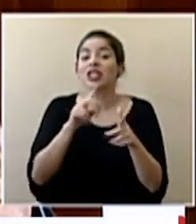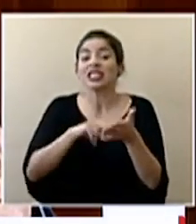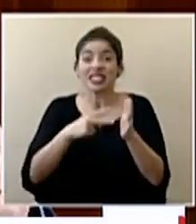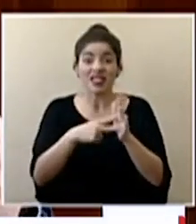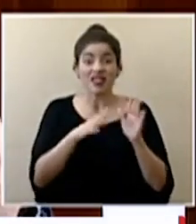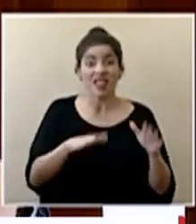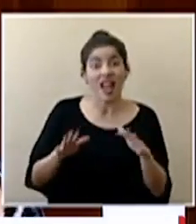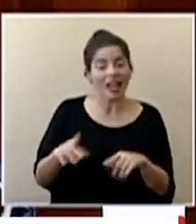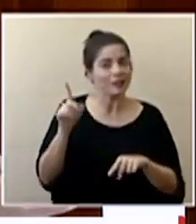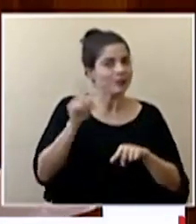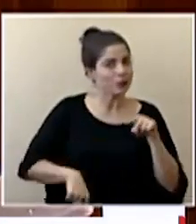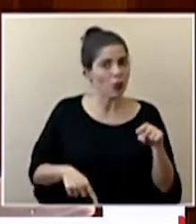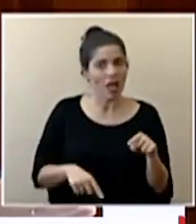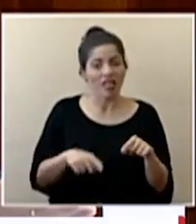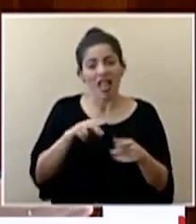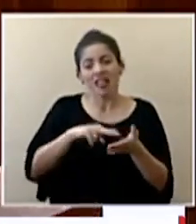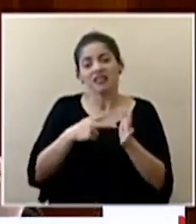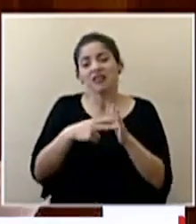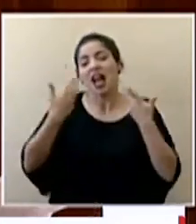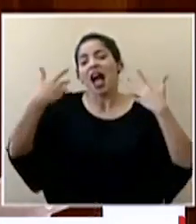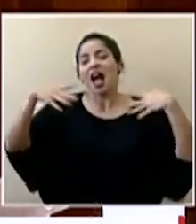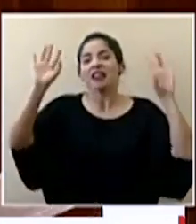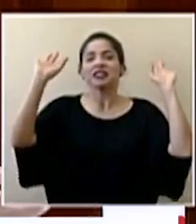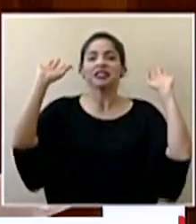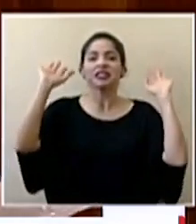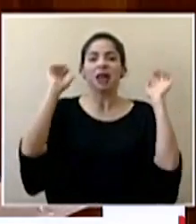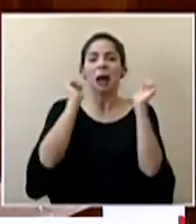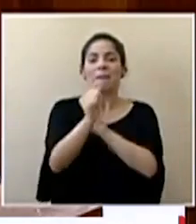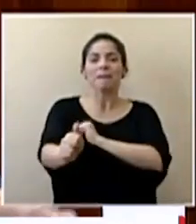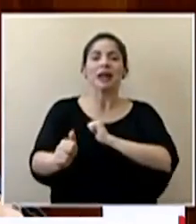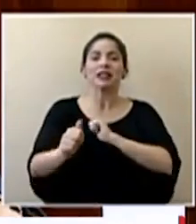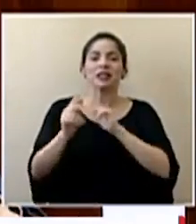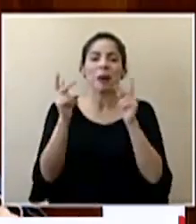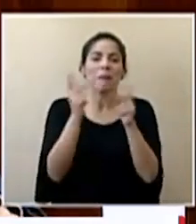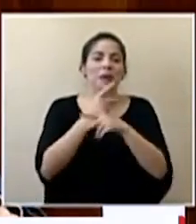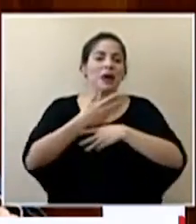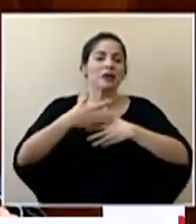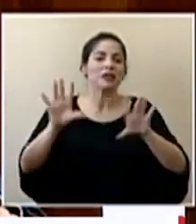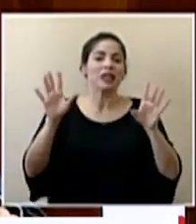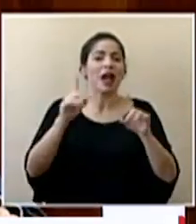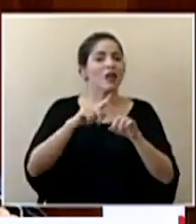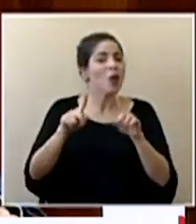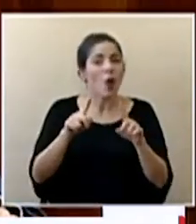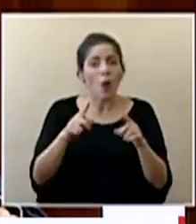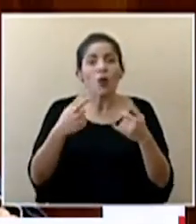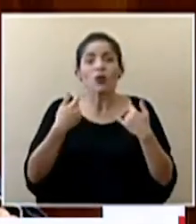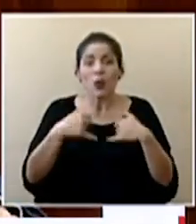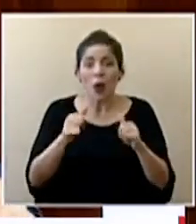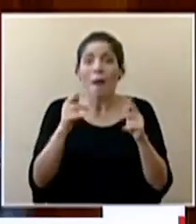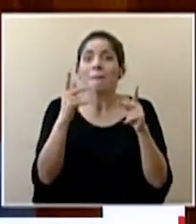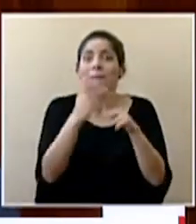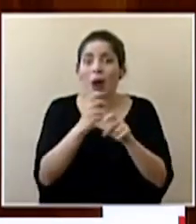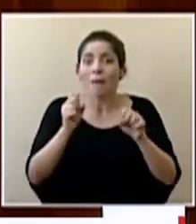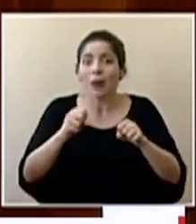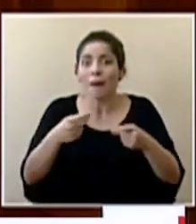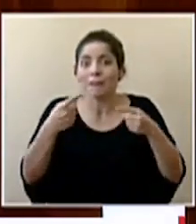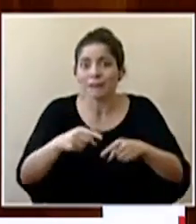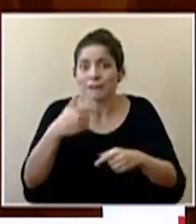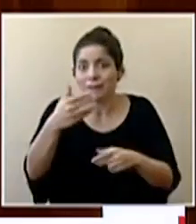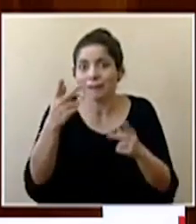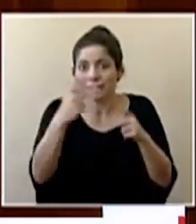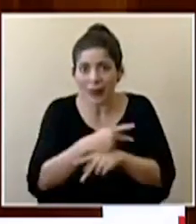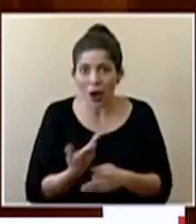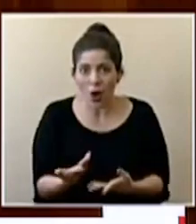relajarnos no podemos dejar esto como diciendo ya pasó lo peor lo peor todavía puede estar por ocurrir y ocupamos